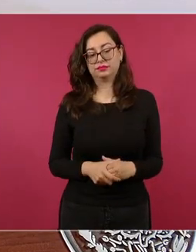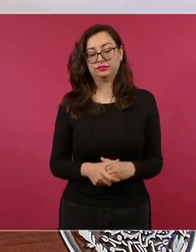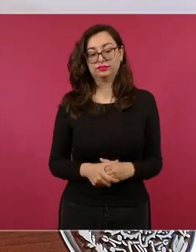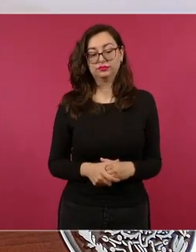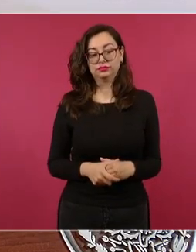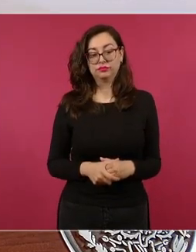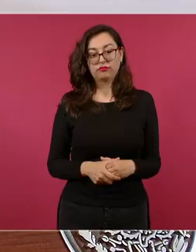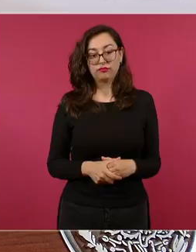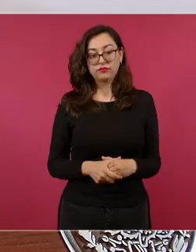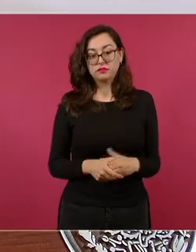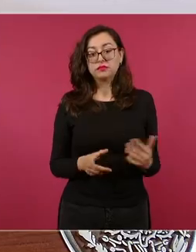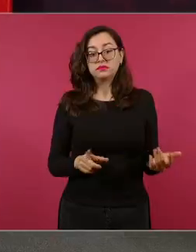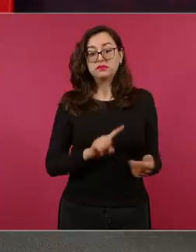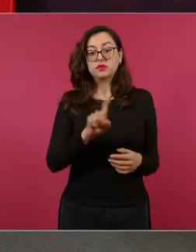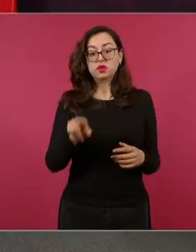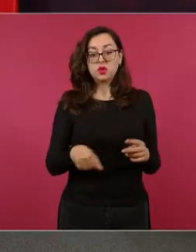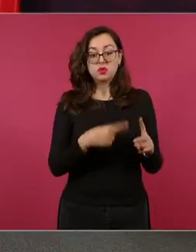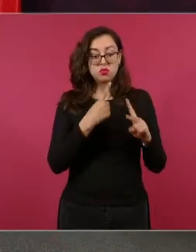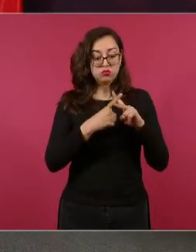luego se hace el conteo